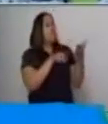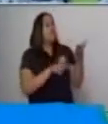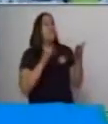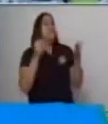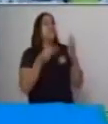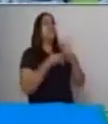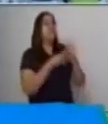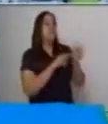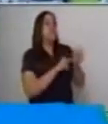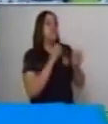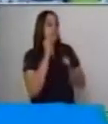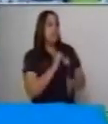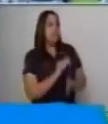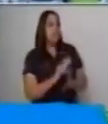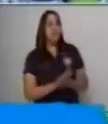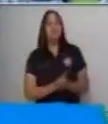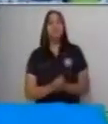oral.